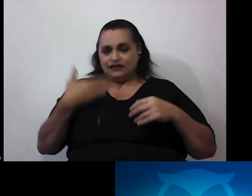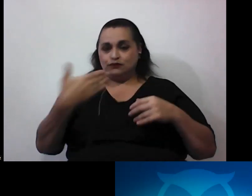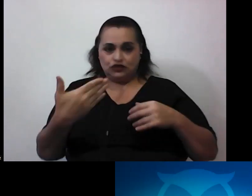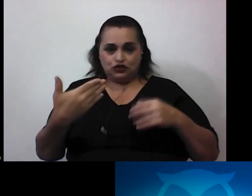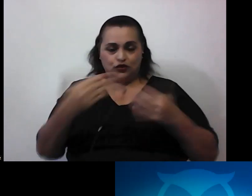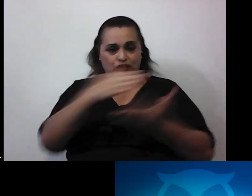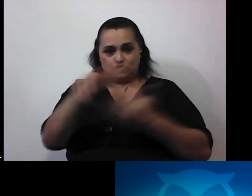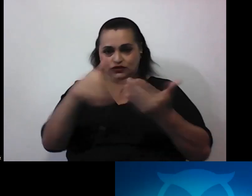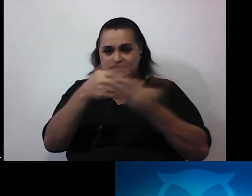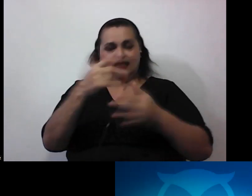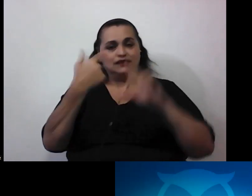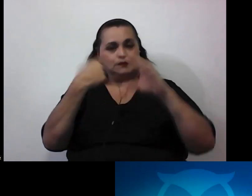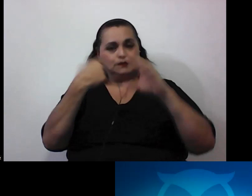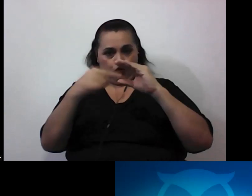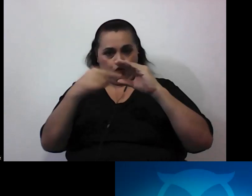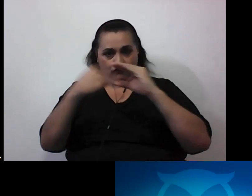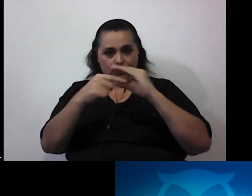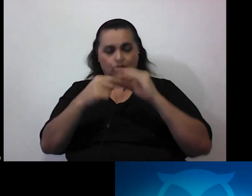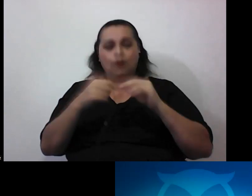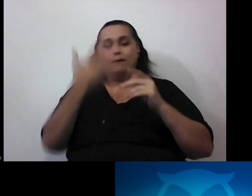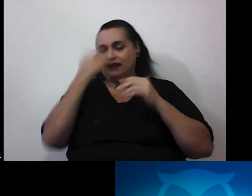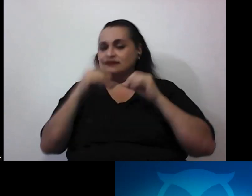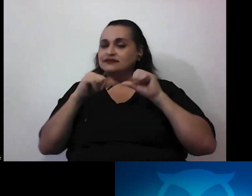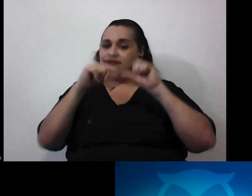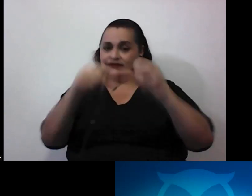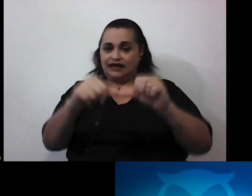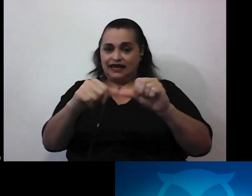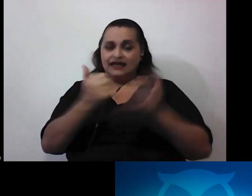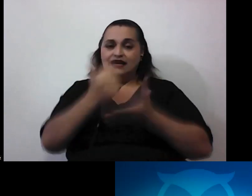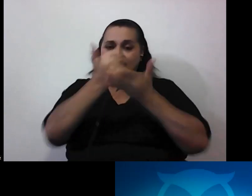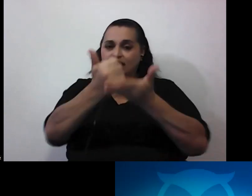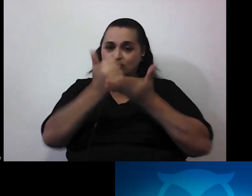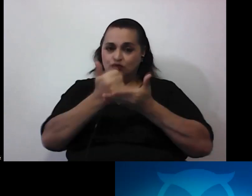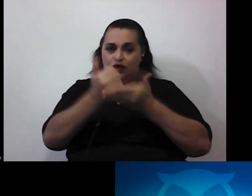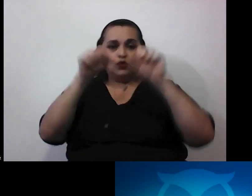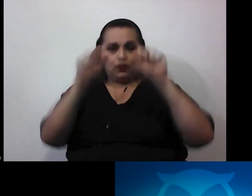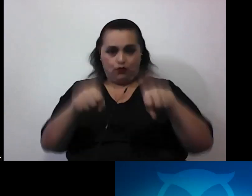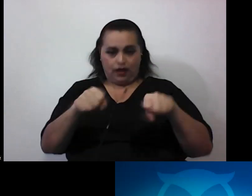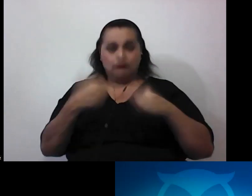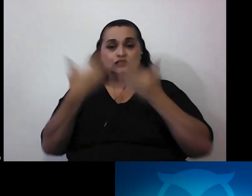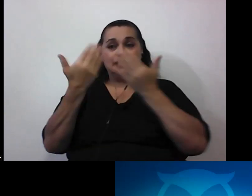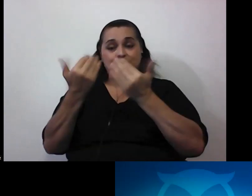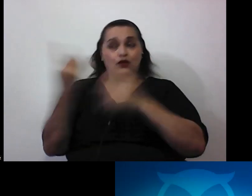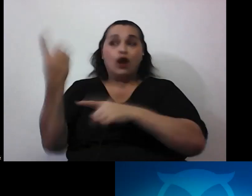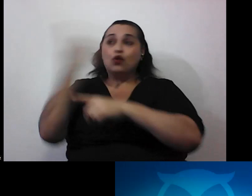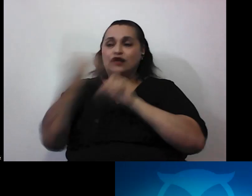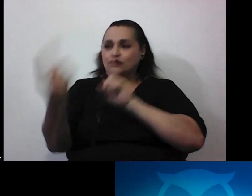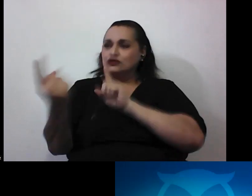vía mail para seguir colaborando en lo que podamos y espero que algún día nos encontremos